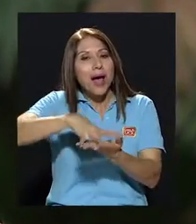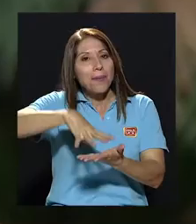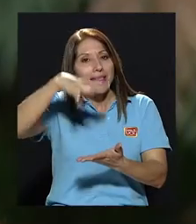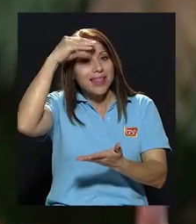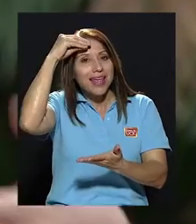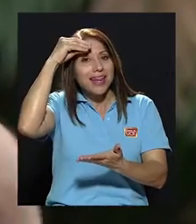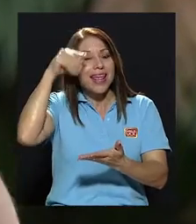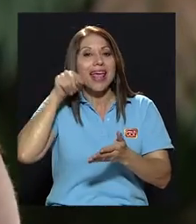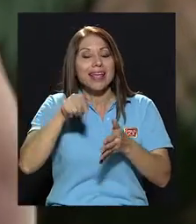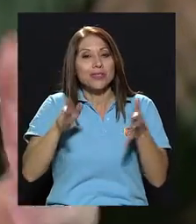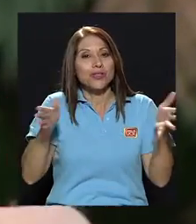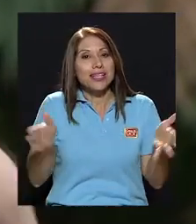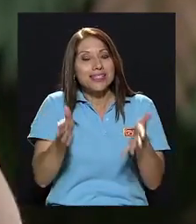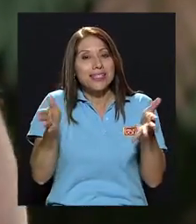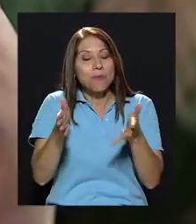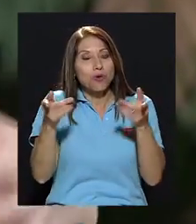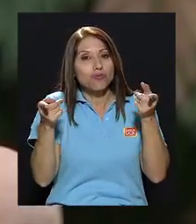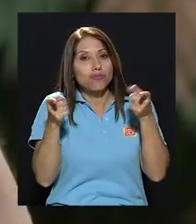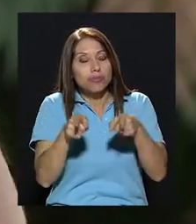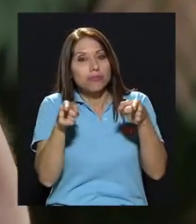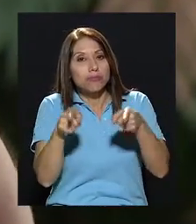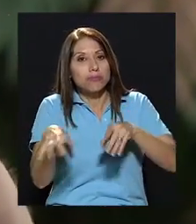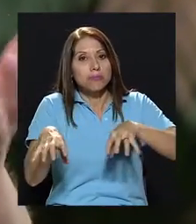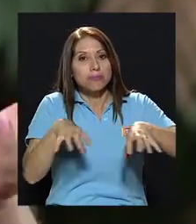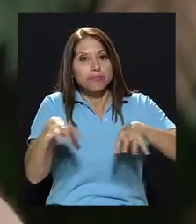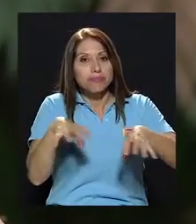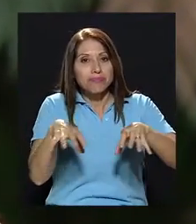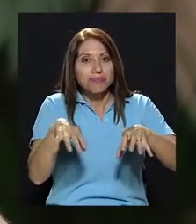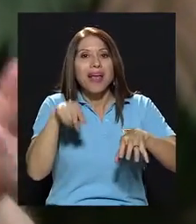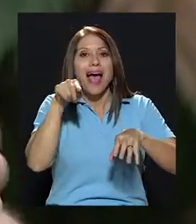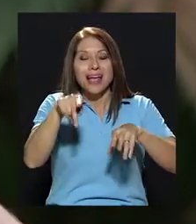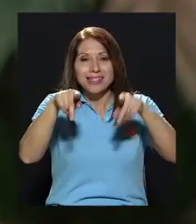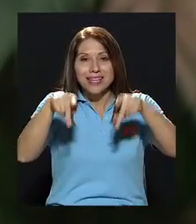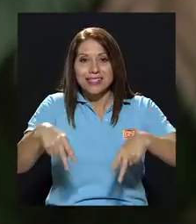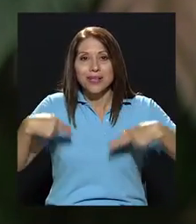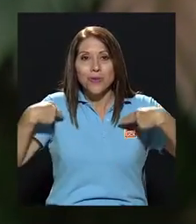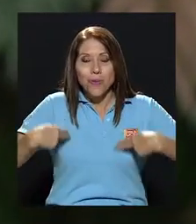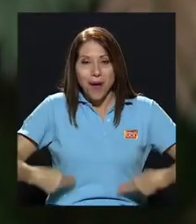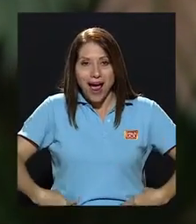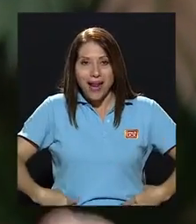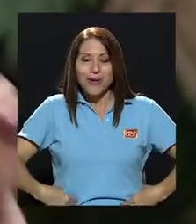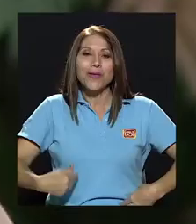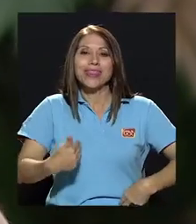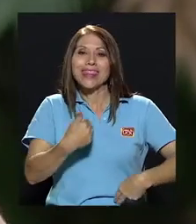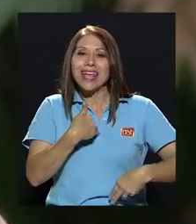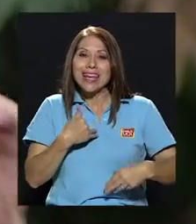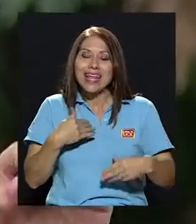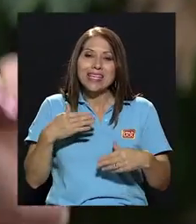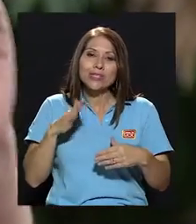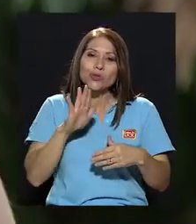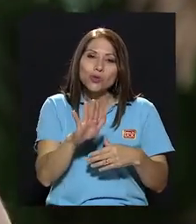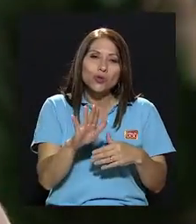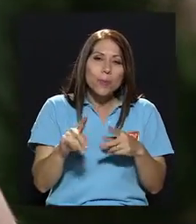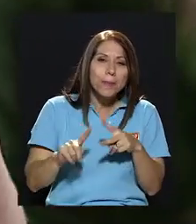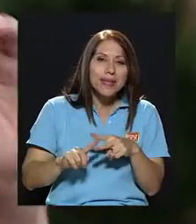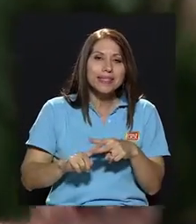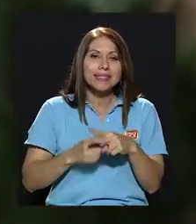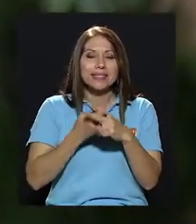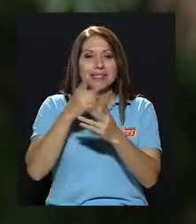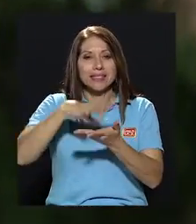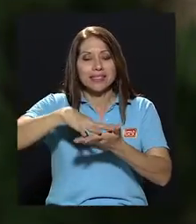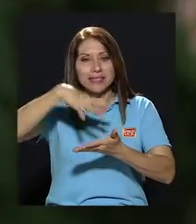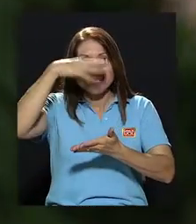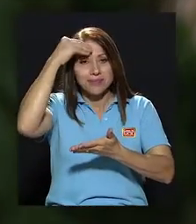estímulos ocasionan reacciones y así es como el ser humano va a tener sus principios, sus